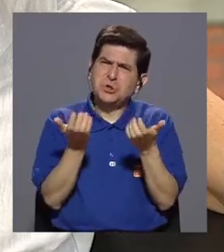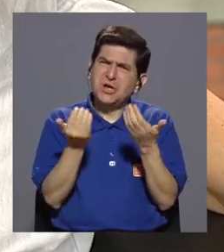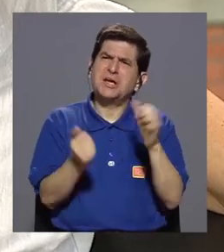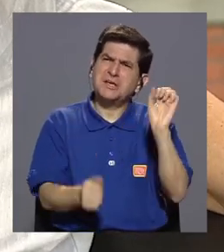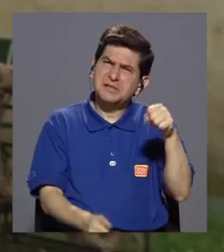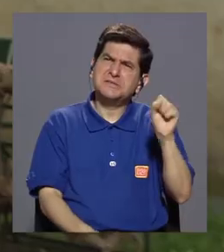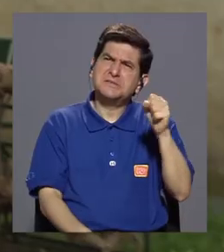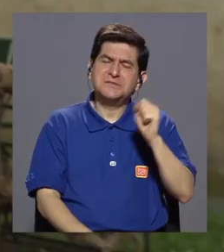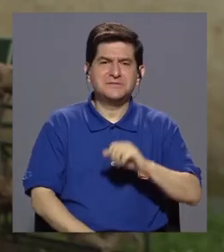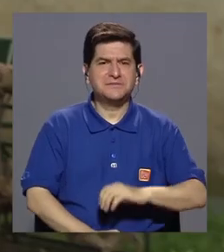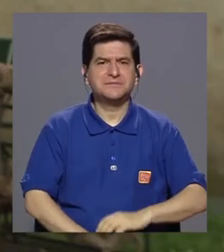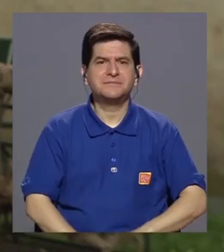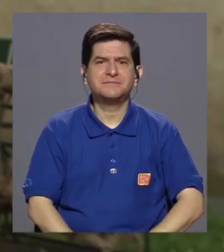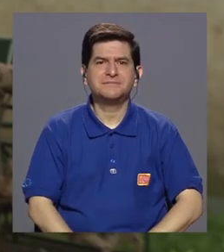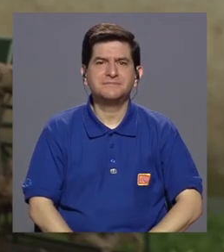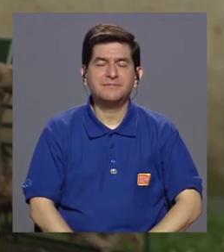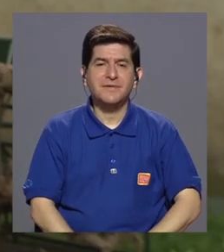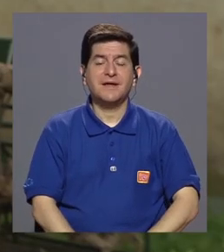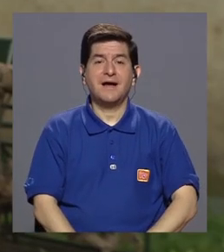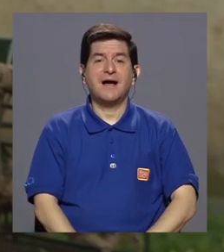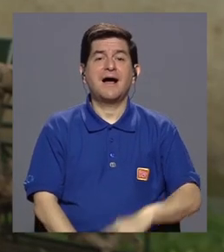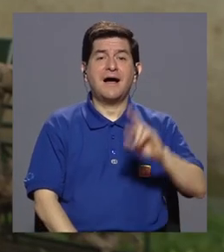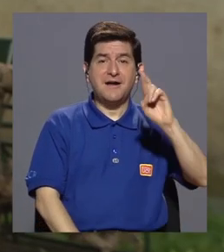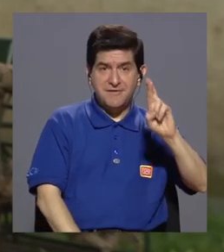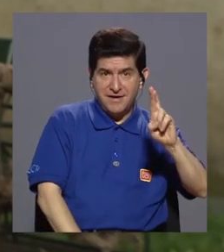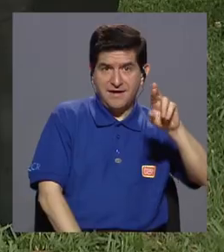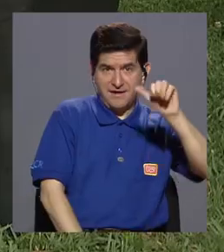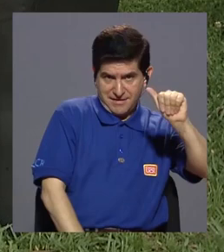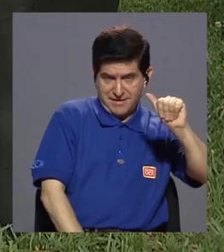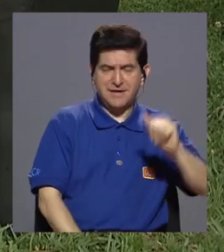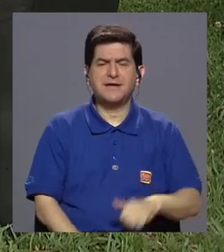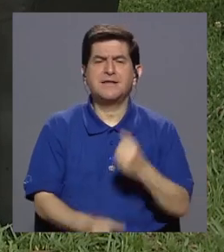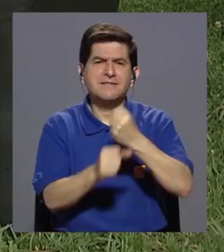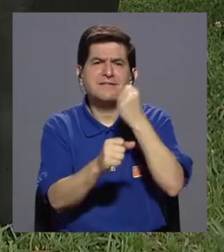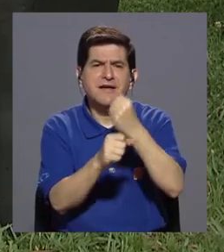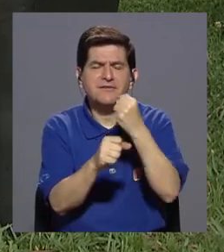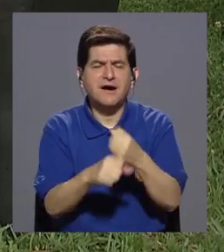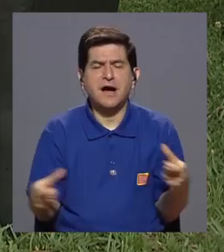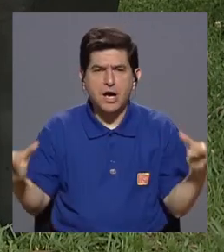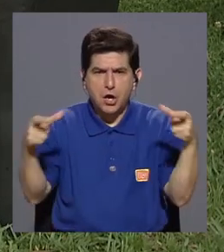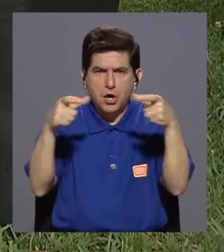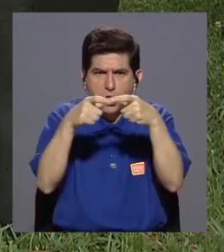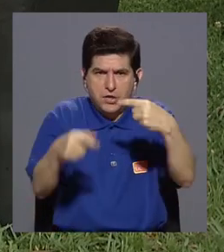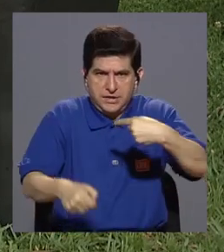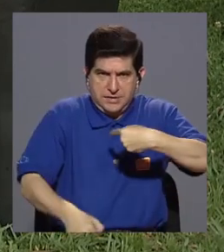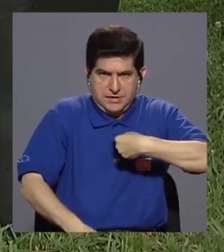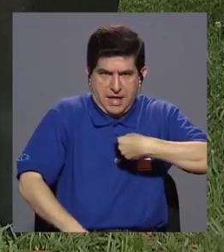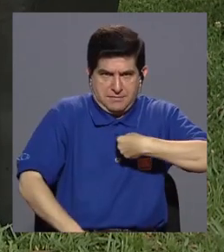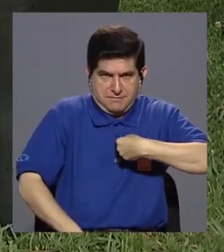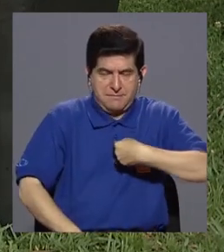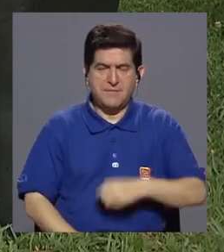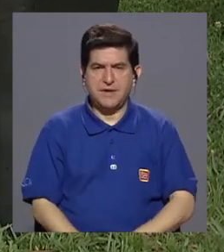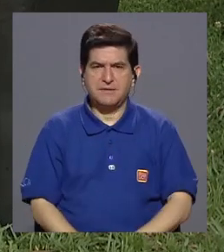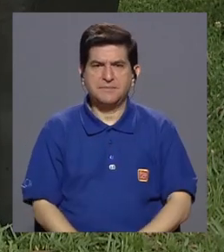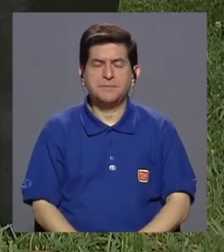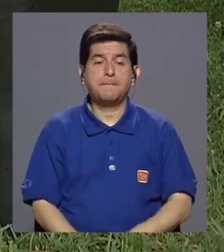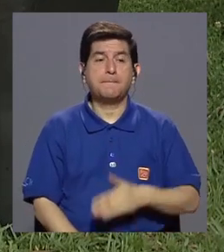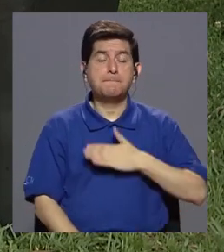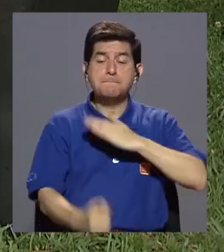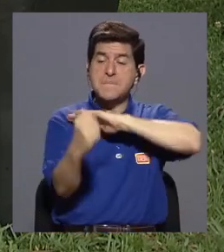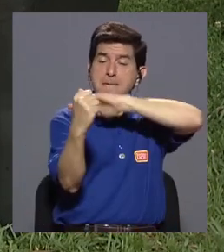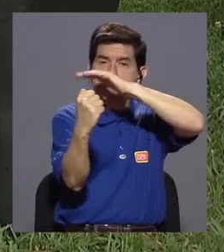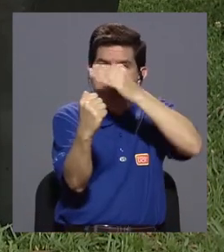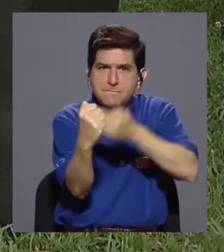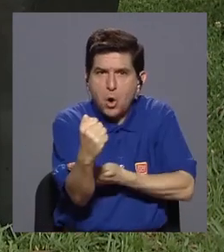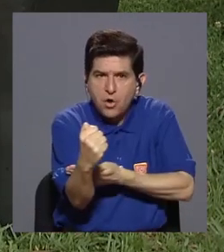hacer eso. Entonces, Radical Aliveness trabaja en conectarme a mí con mi